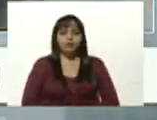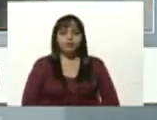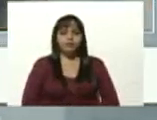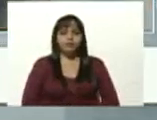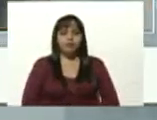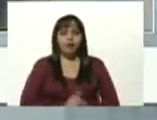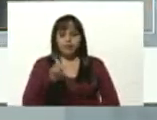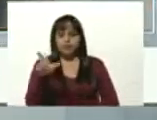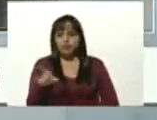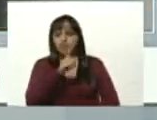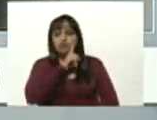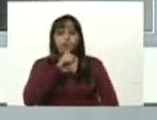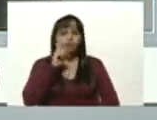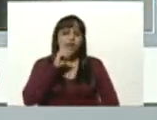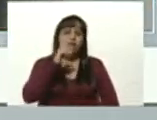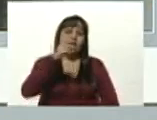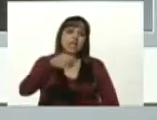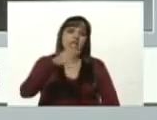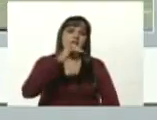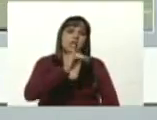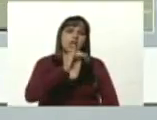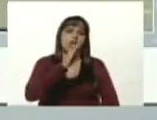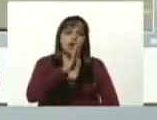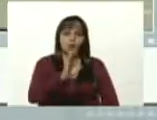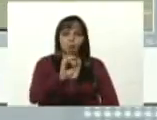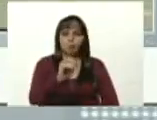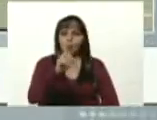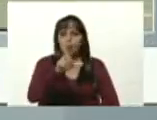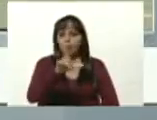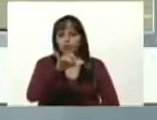Hipólito Abreu es marxista leinista